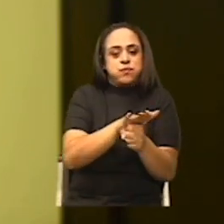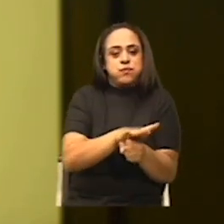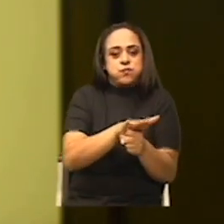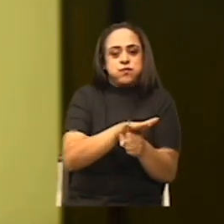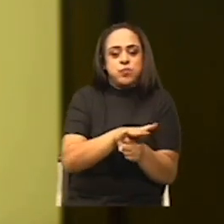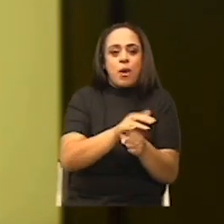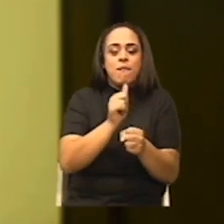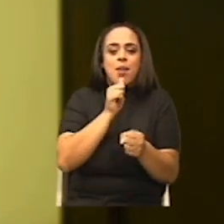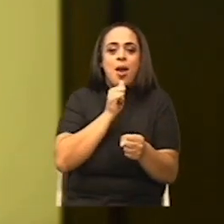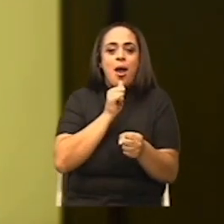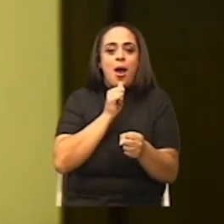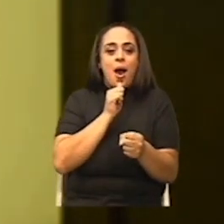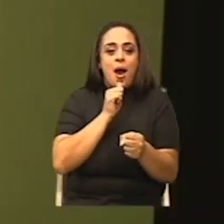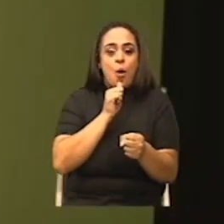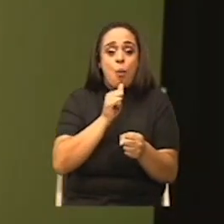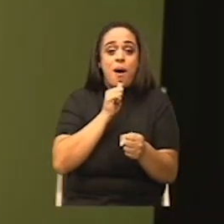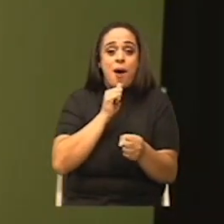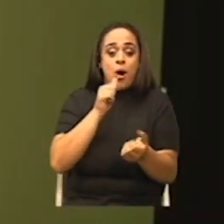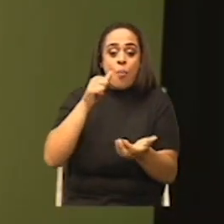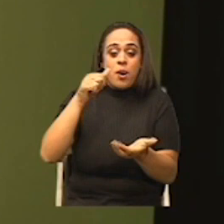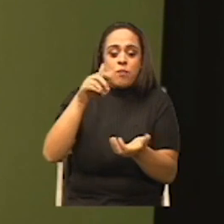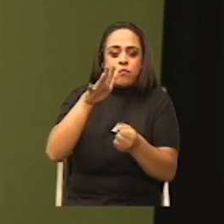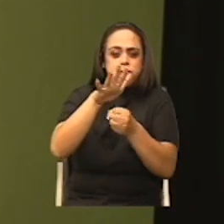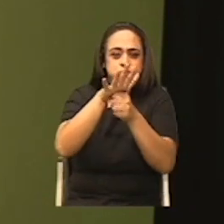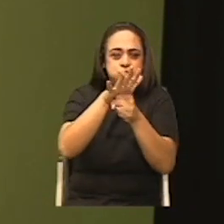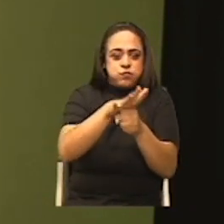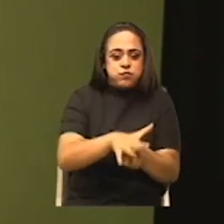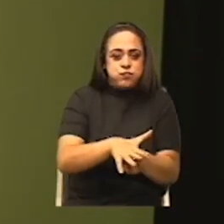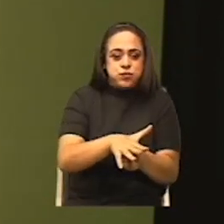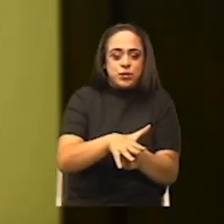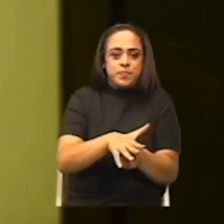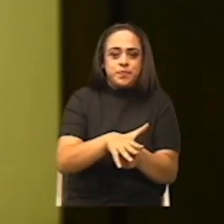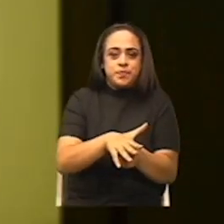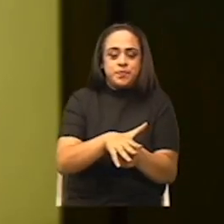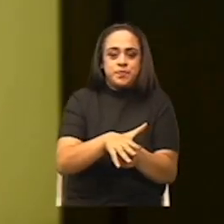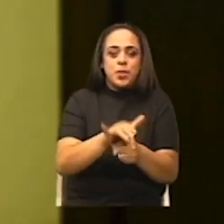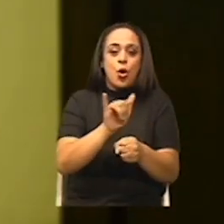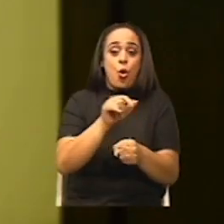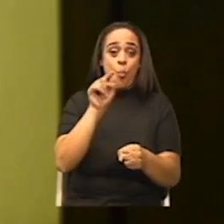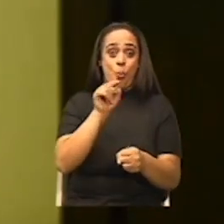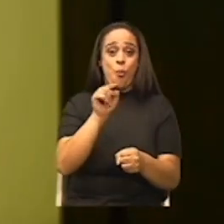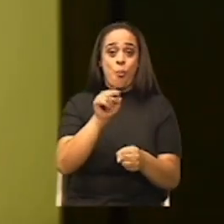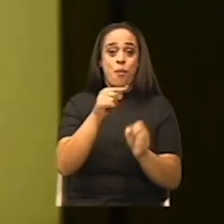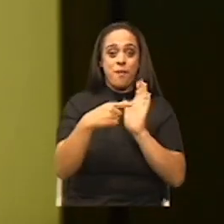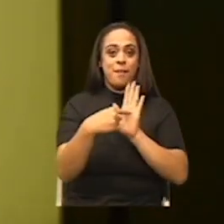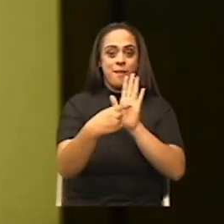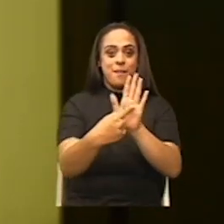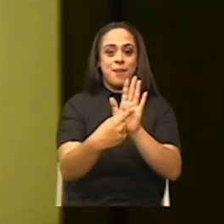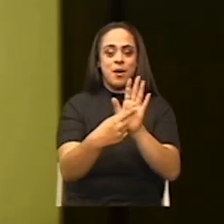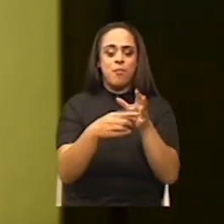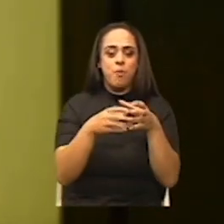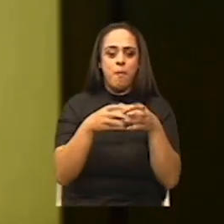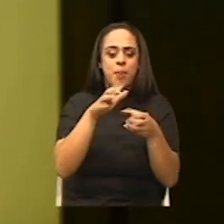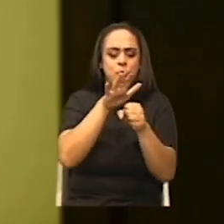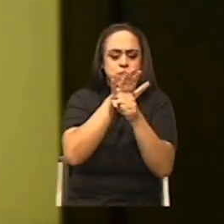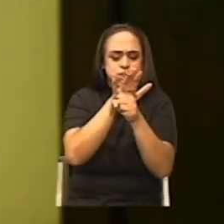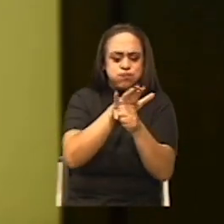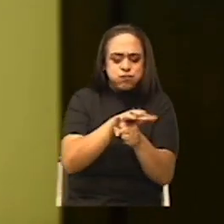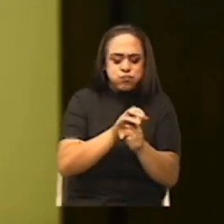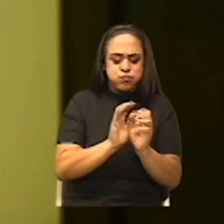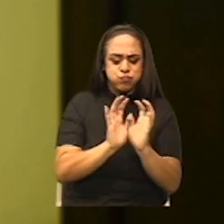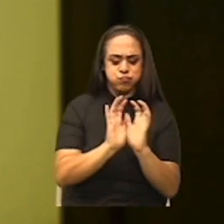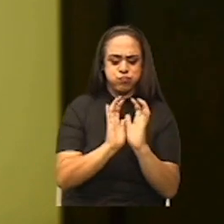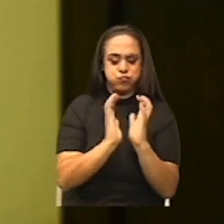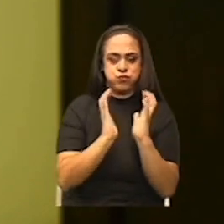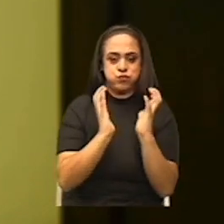incompresible y encerrado, como en este caso, la presión se distribuye en todo el fluido y las paredes